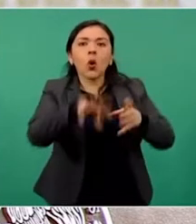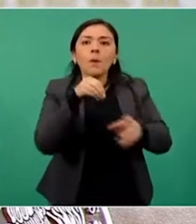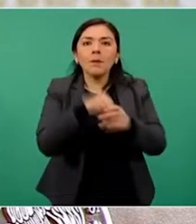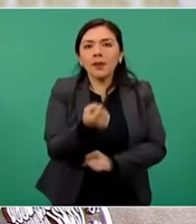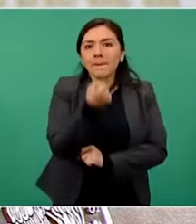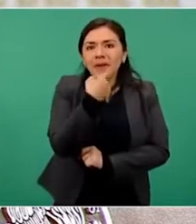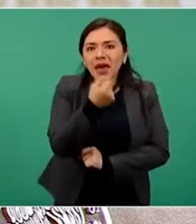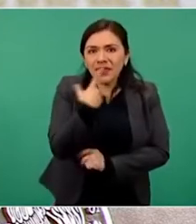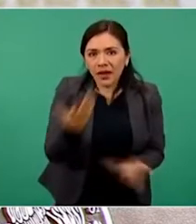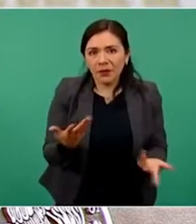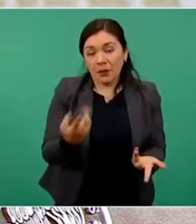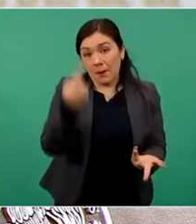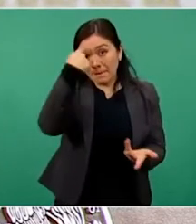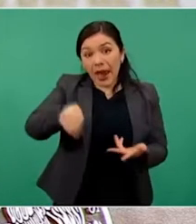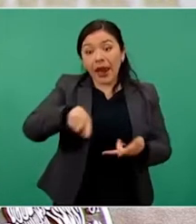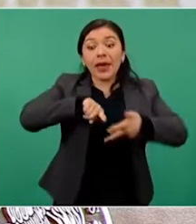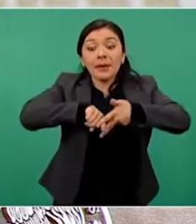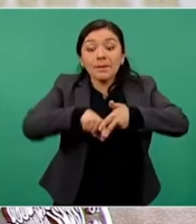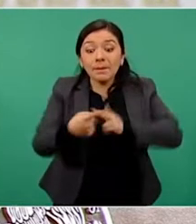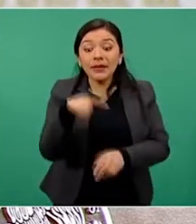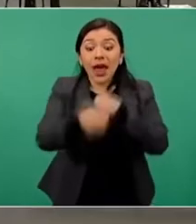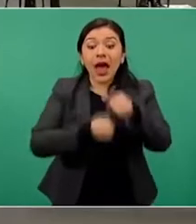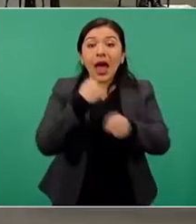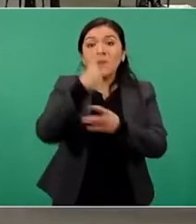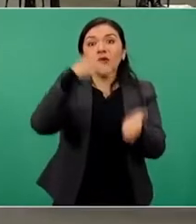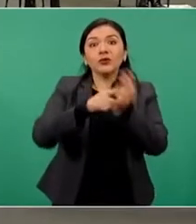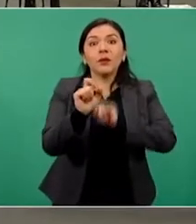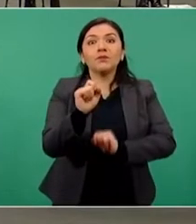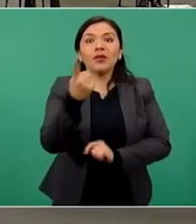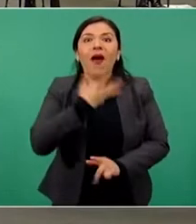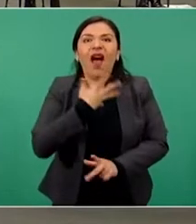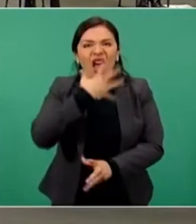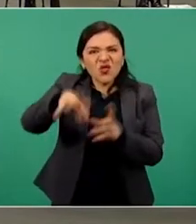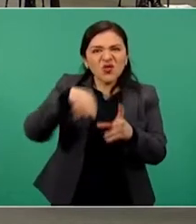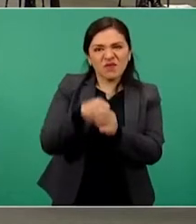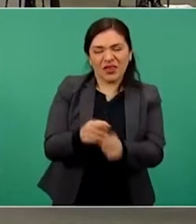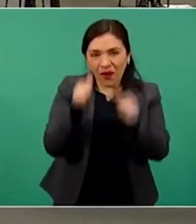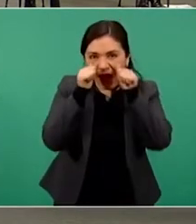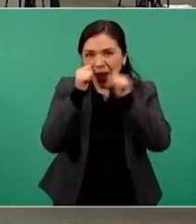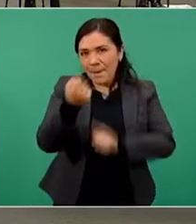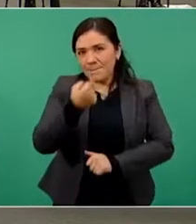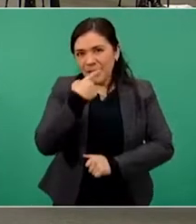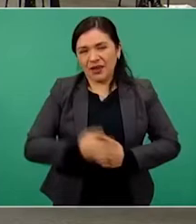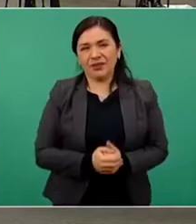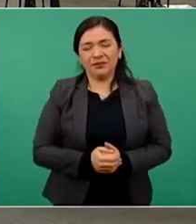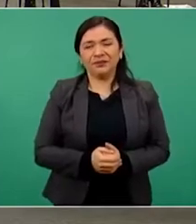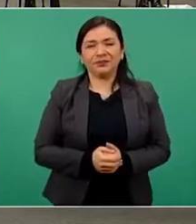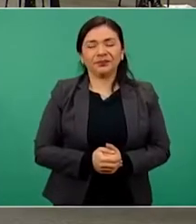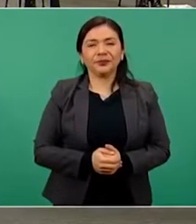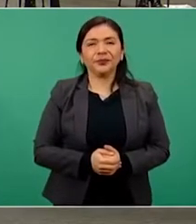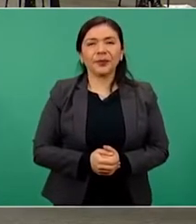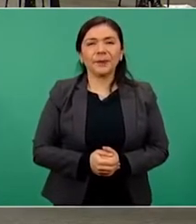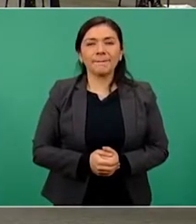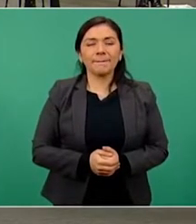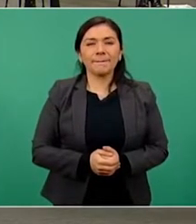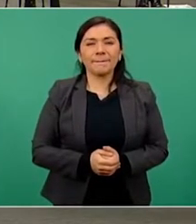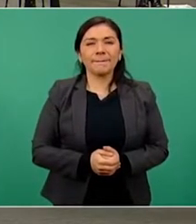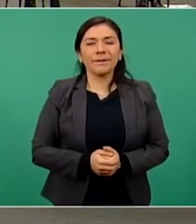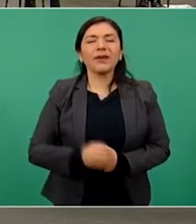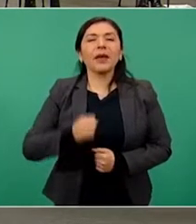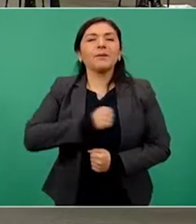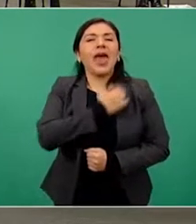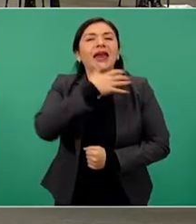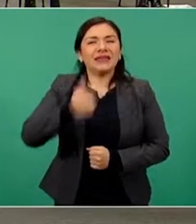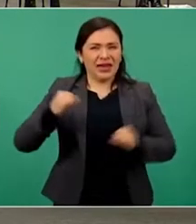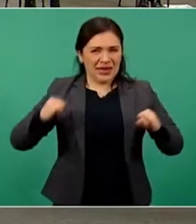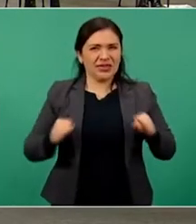de el arranque para el ejercicio 2022. El Instituto de Salud para el Bienestar coordina la compra